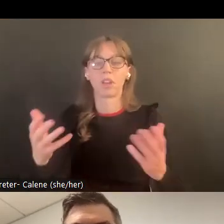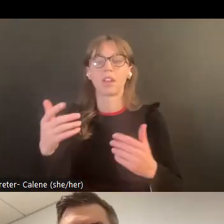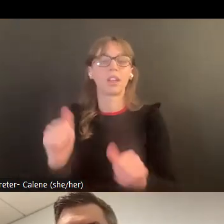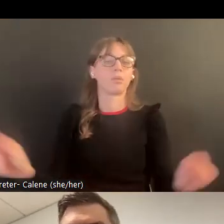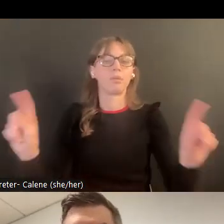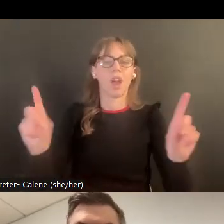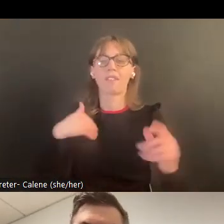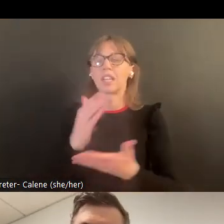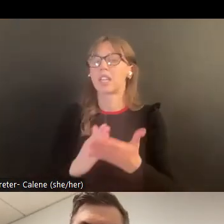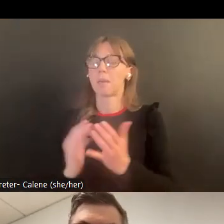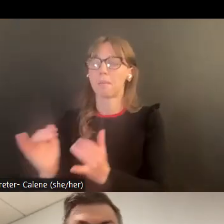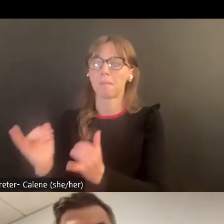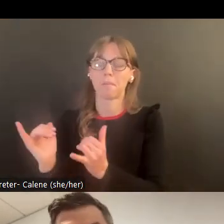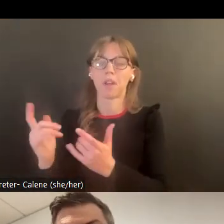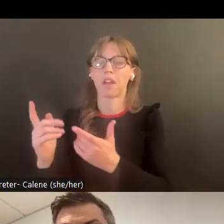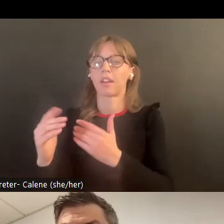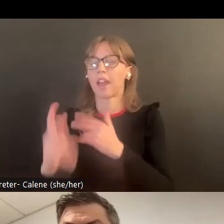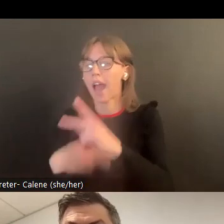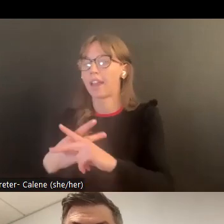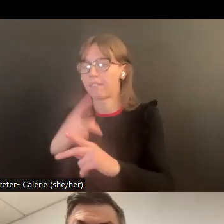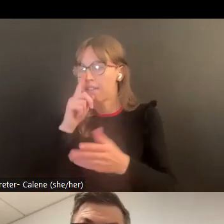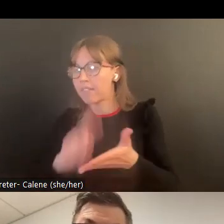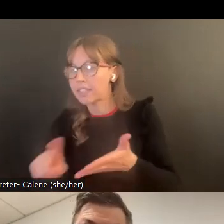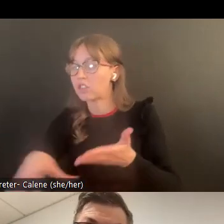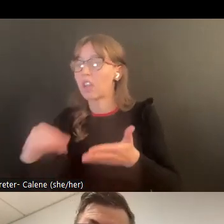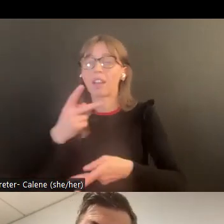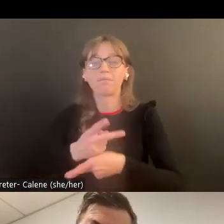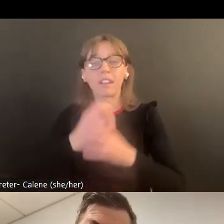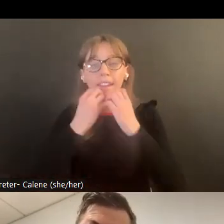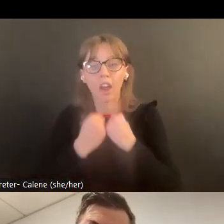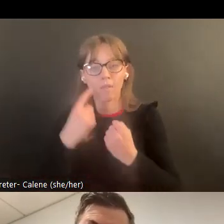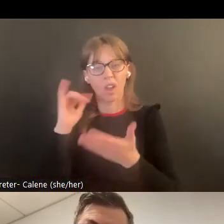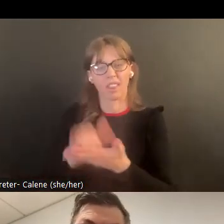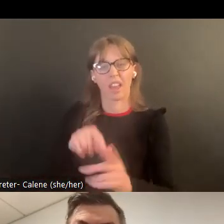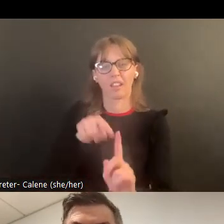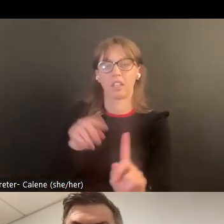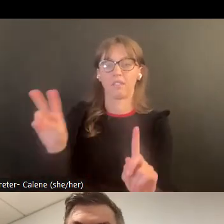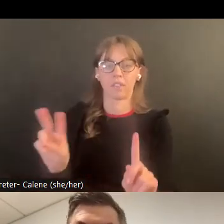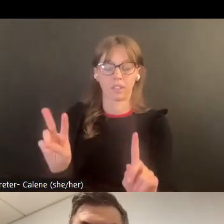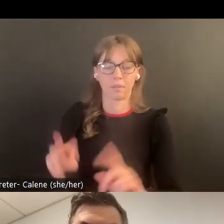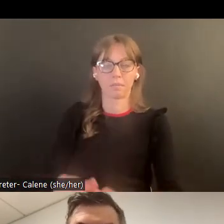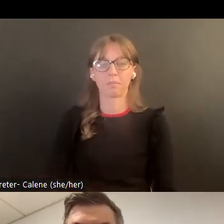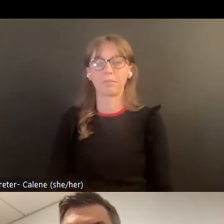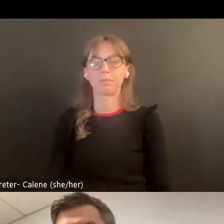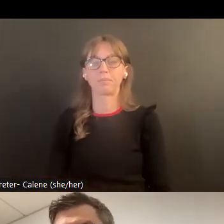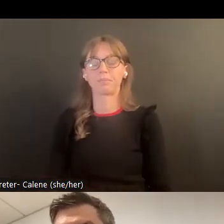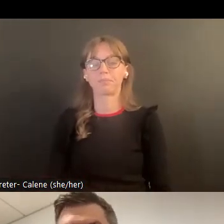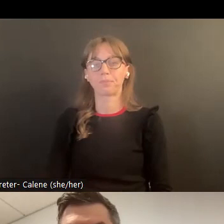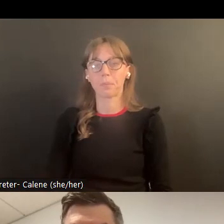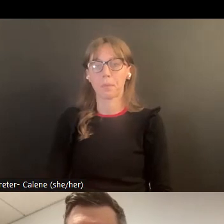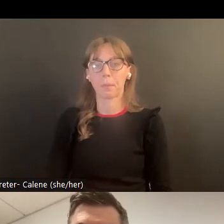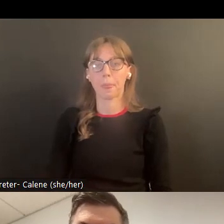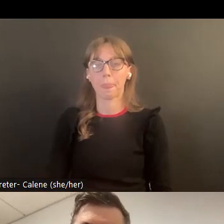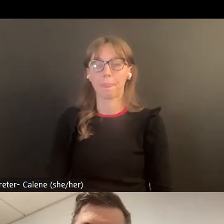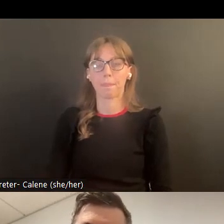boulder que haya un nivel consistente de investigación y de cuido que está haciéndose y llevándose a cabo con esa víctima